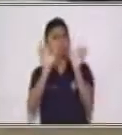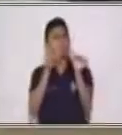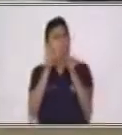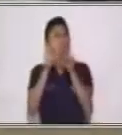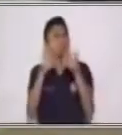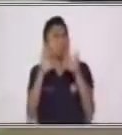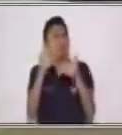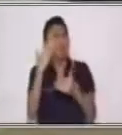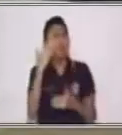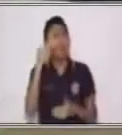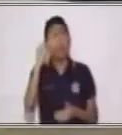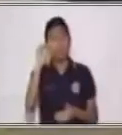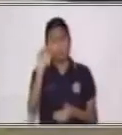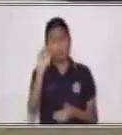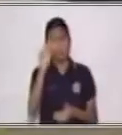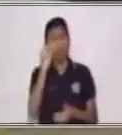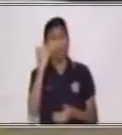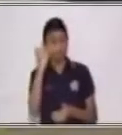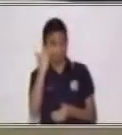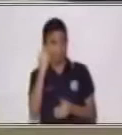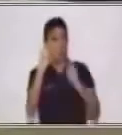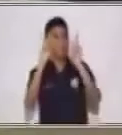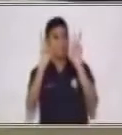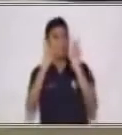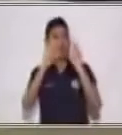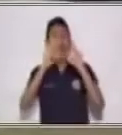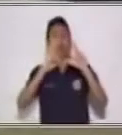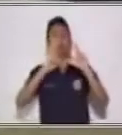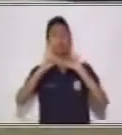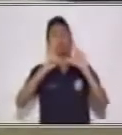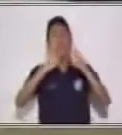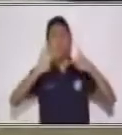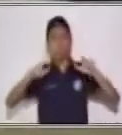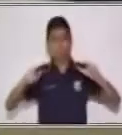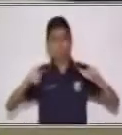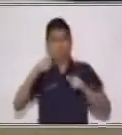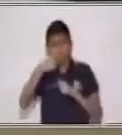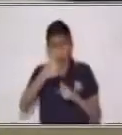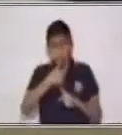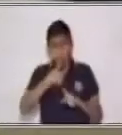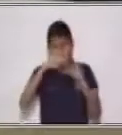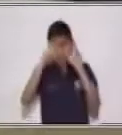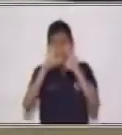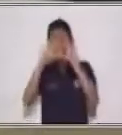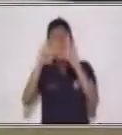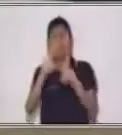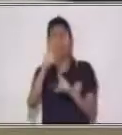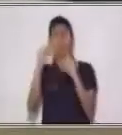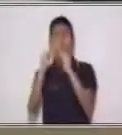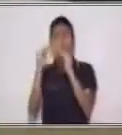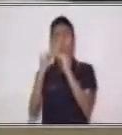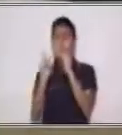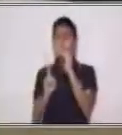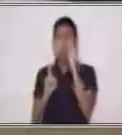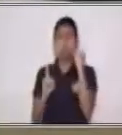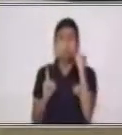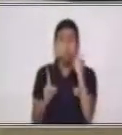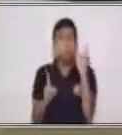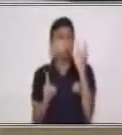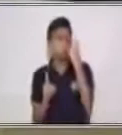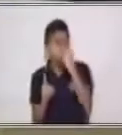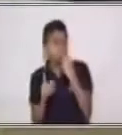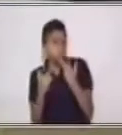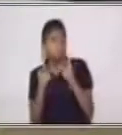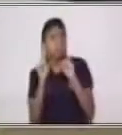Los Abuelos del Área de Comunicación y Lenguaje. Si en casa hay alguna persona con discapacidad, este tema les ayudará a ejercitar